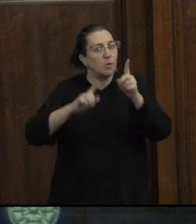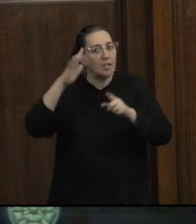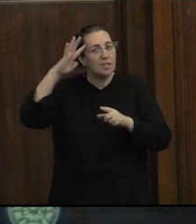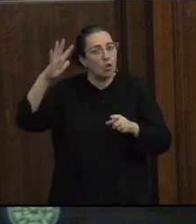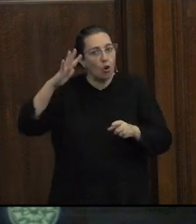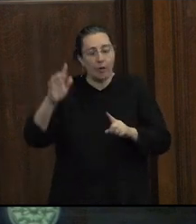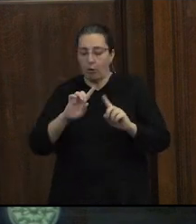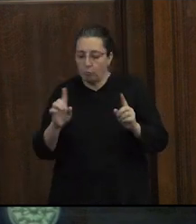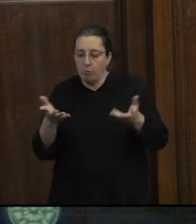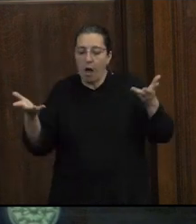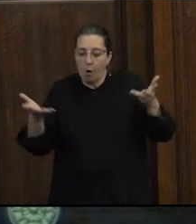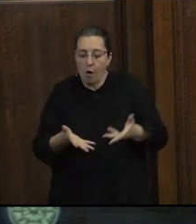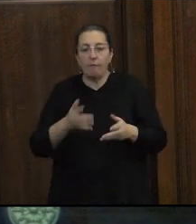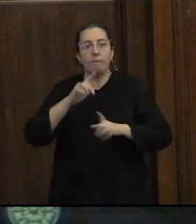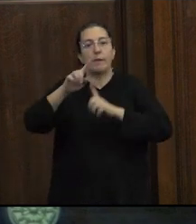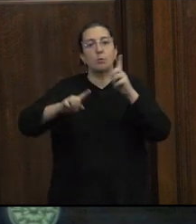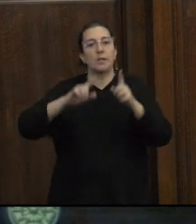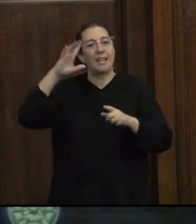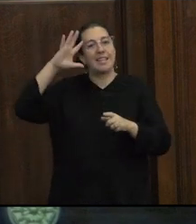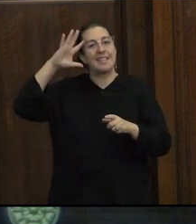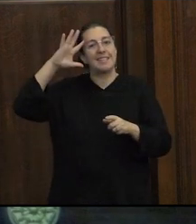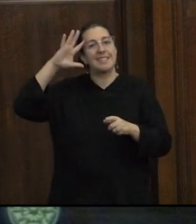Facultad de Filosofía y en Artes